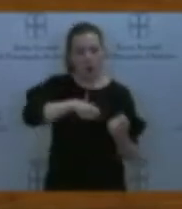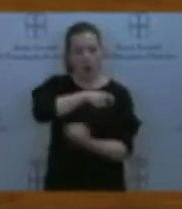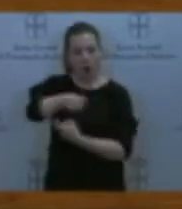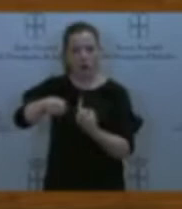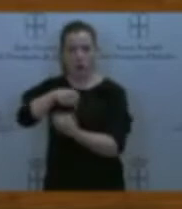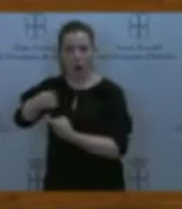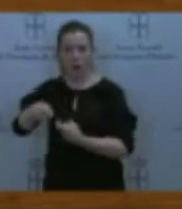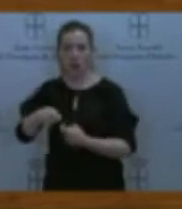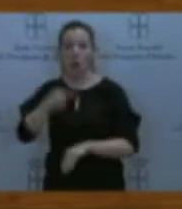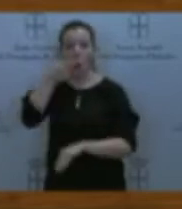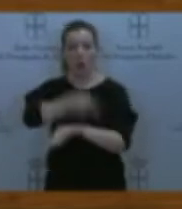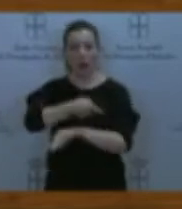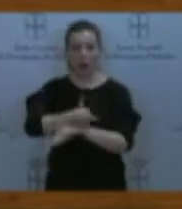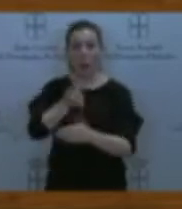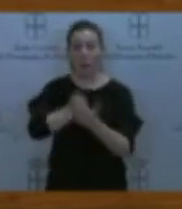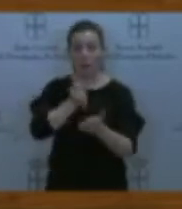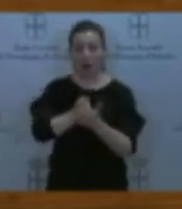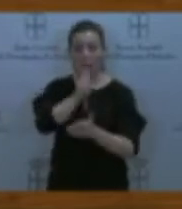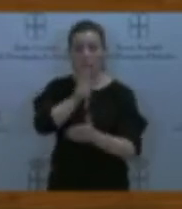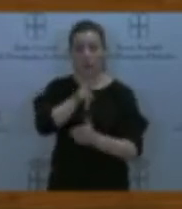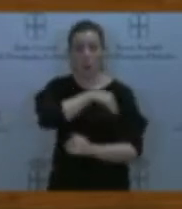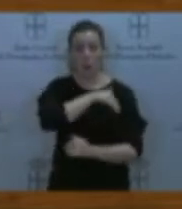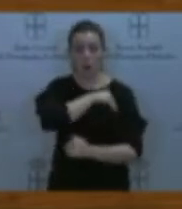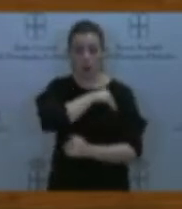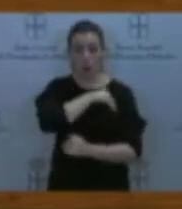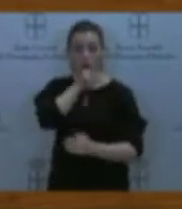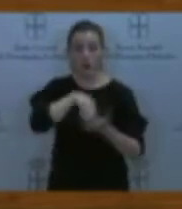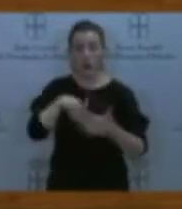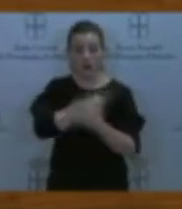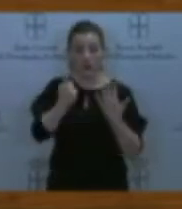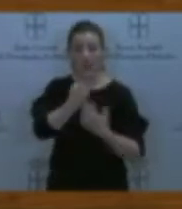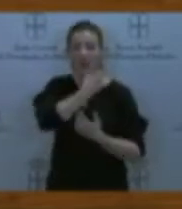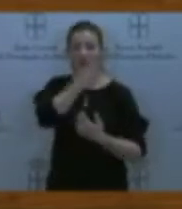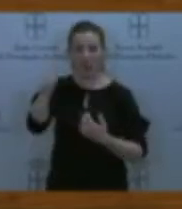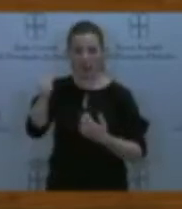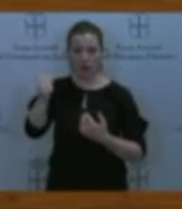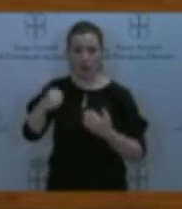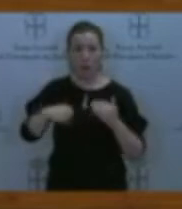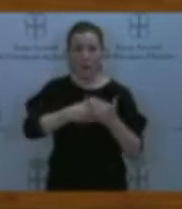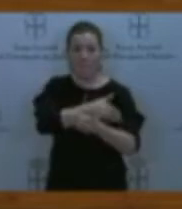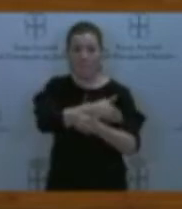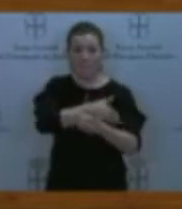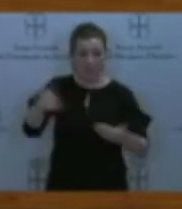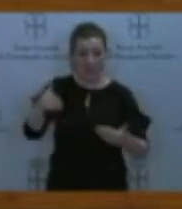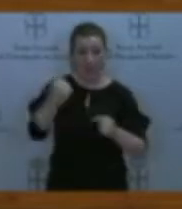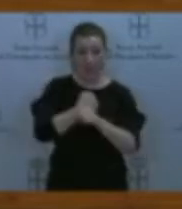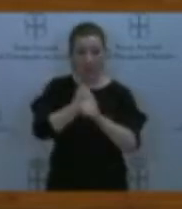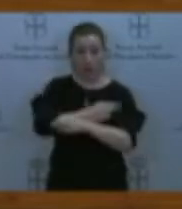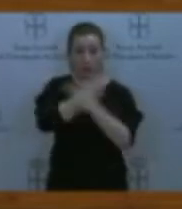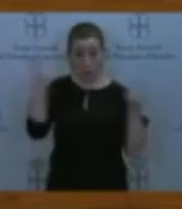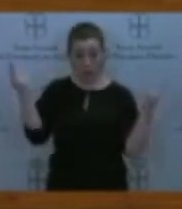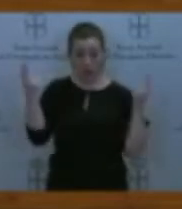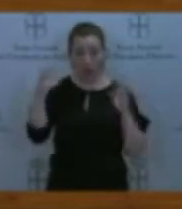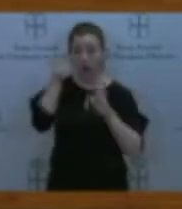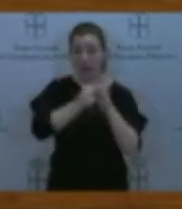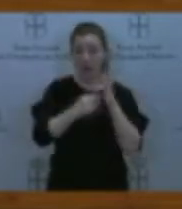su obligación de pagar este segundo grado de la carrera desde el 1 de enero de 2016, con cientos, quizás ya miles de empleadas y empleados públicos que cumpliendo todos los